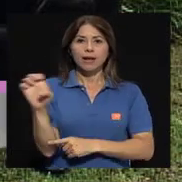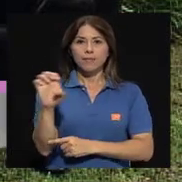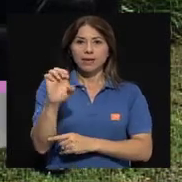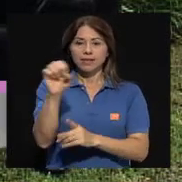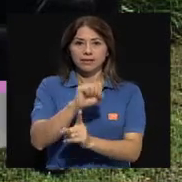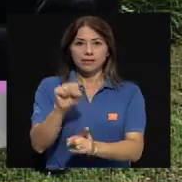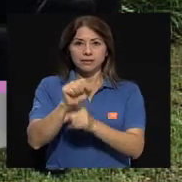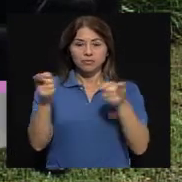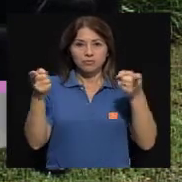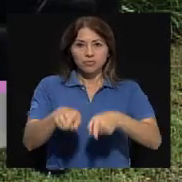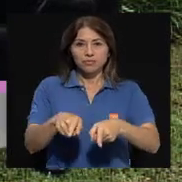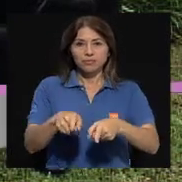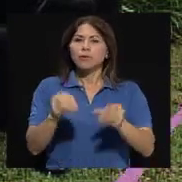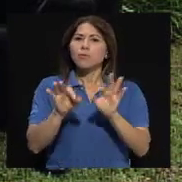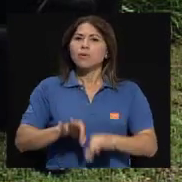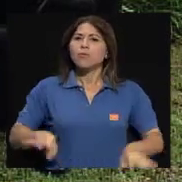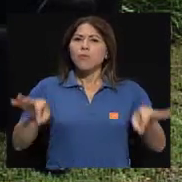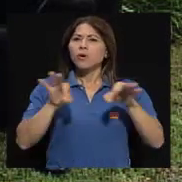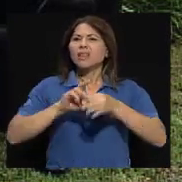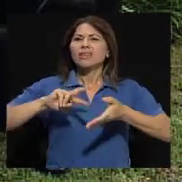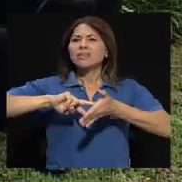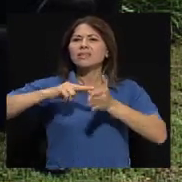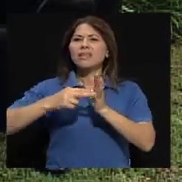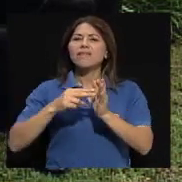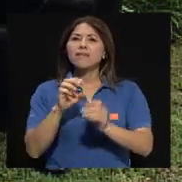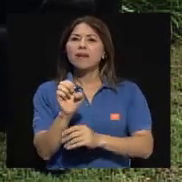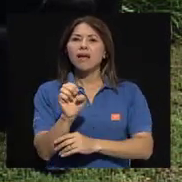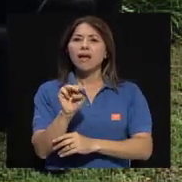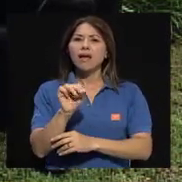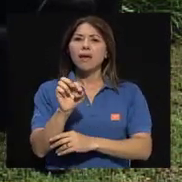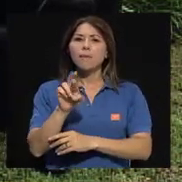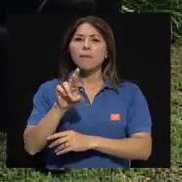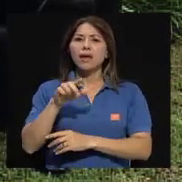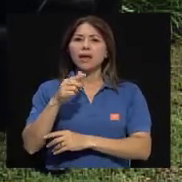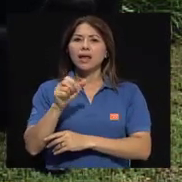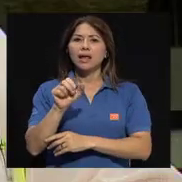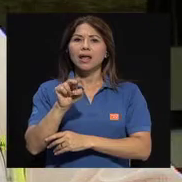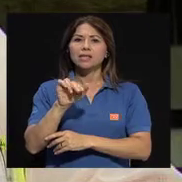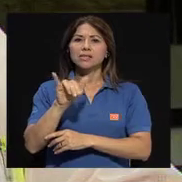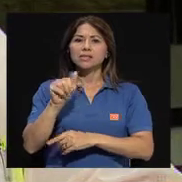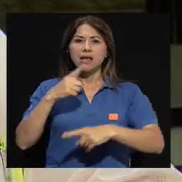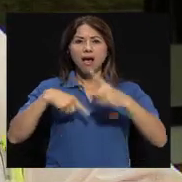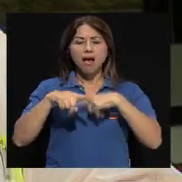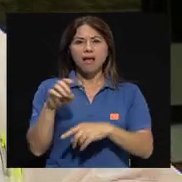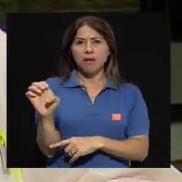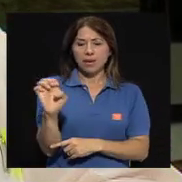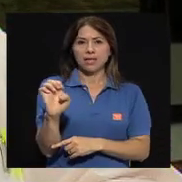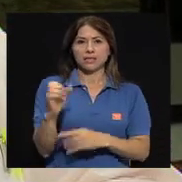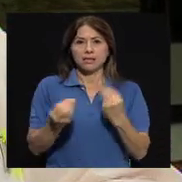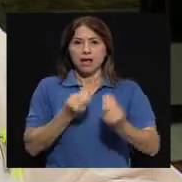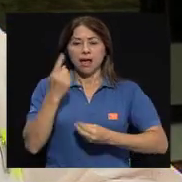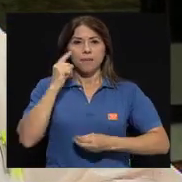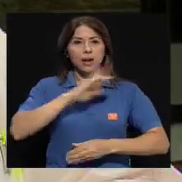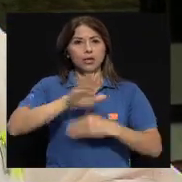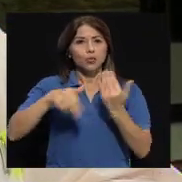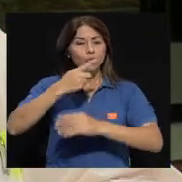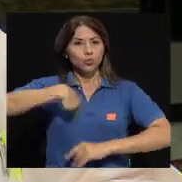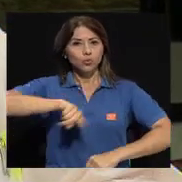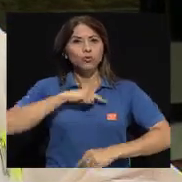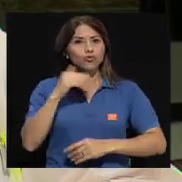sería muy importante conceptualizar qué es una emergencia, para poder todos, pues, tener como